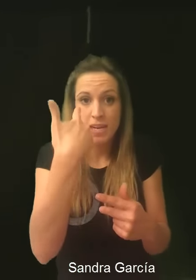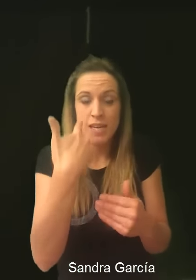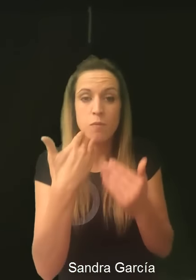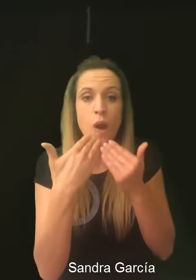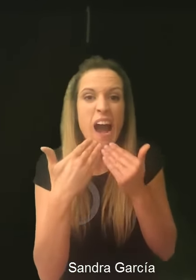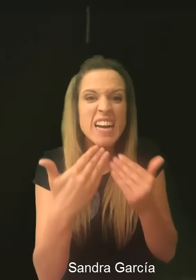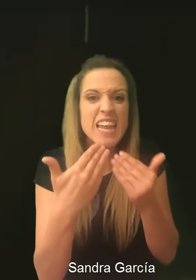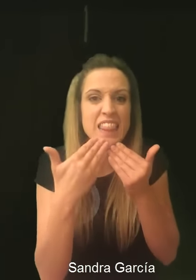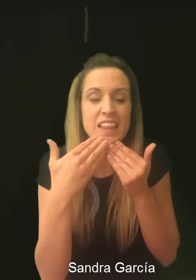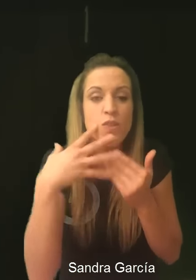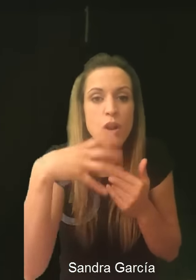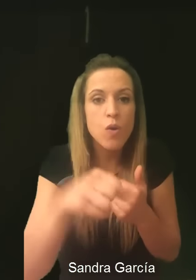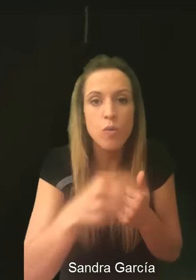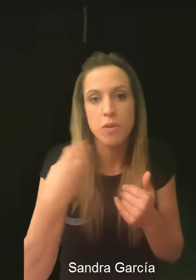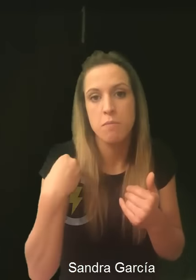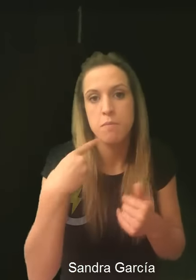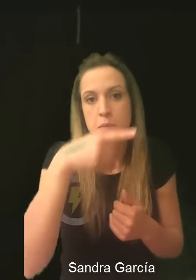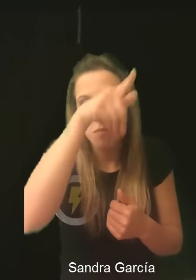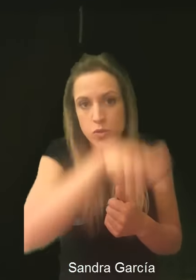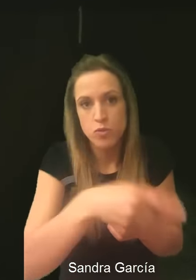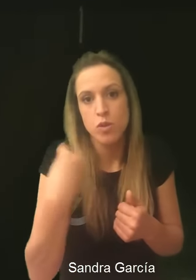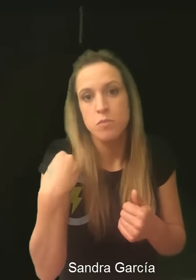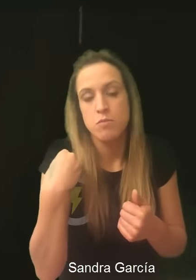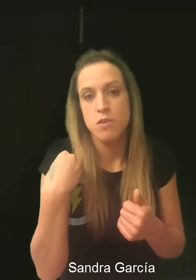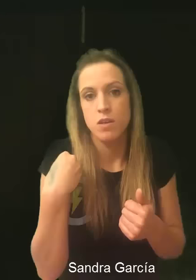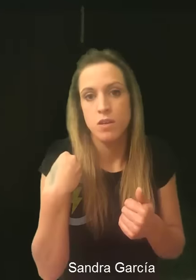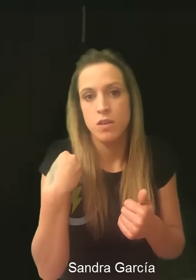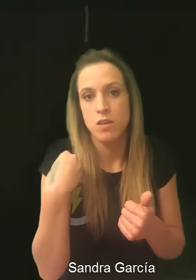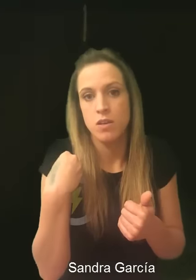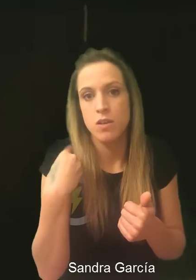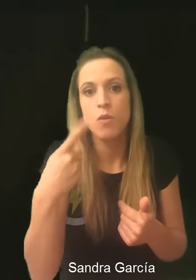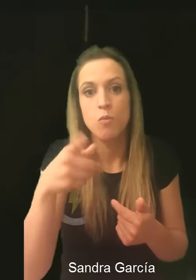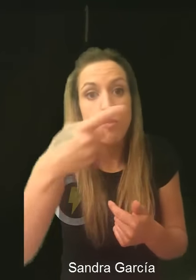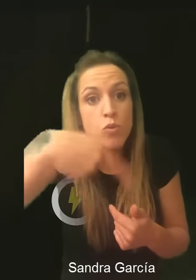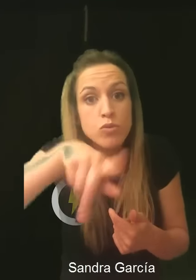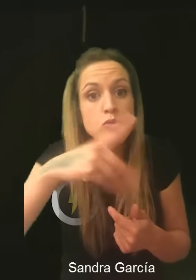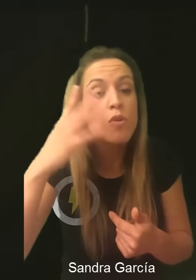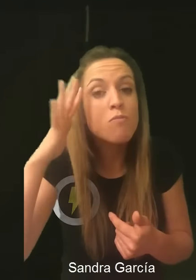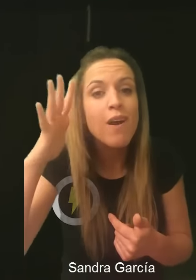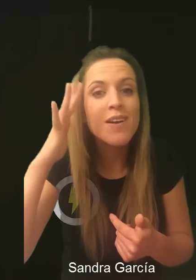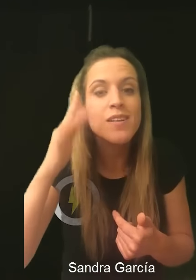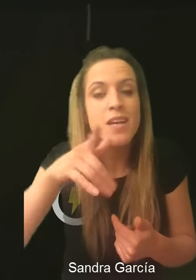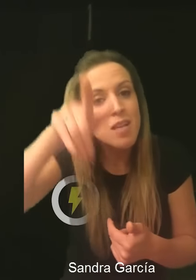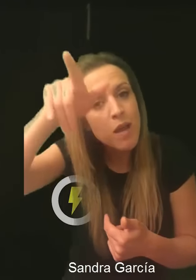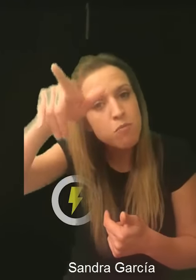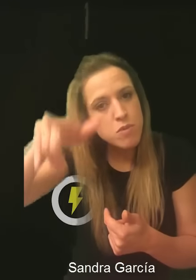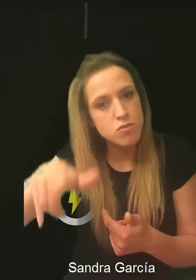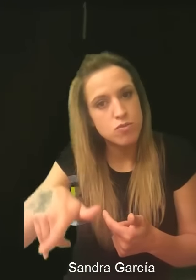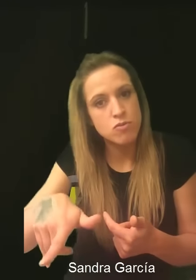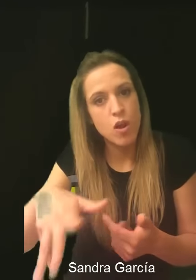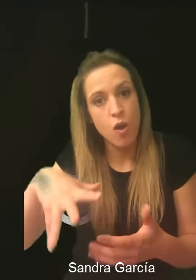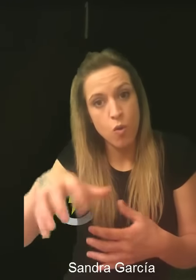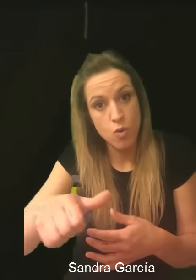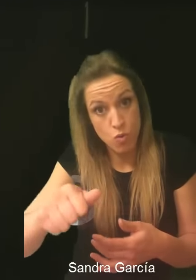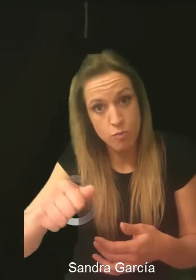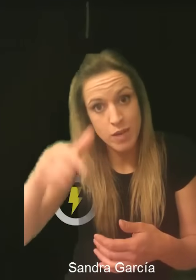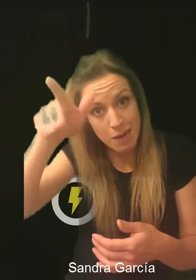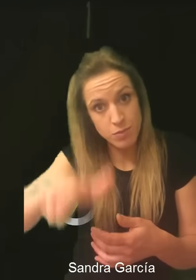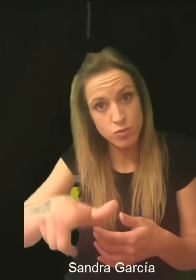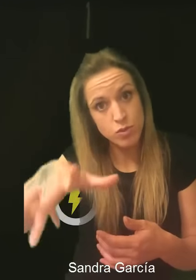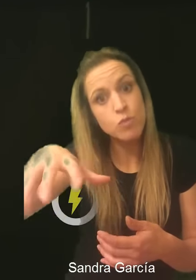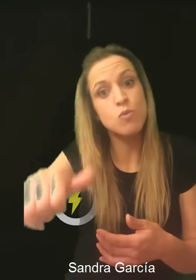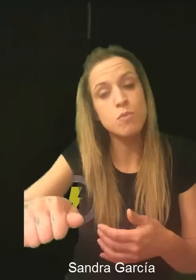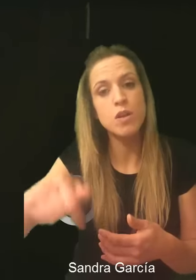agradeciendo la compra de esa persona a nuestra tienda. Vosotros os imagináis cuando le llegue al WhatsApp, a ese